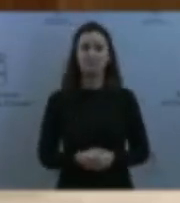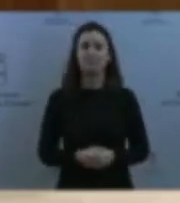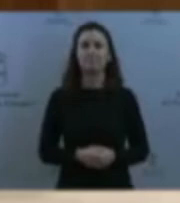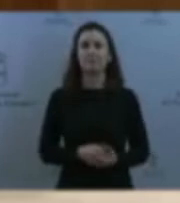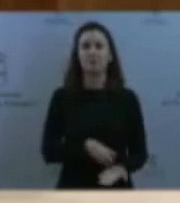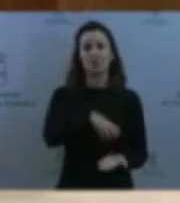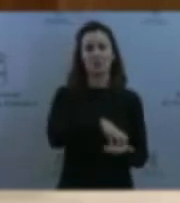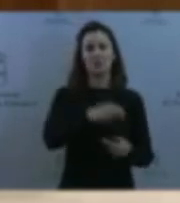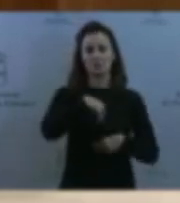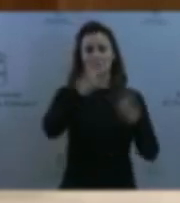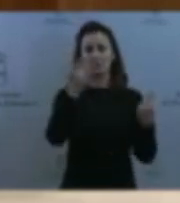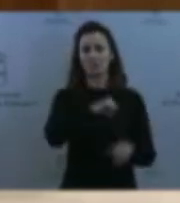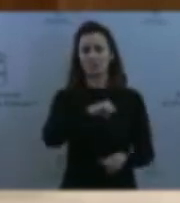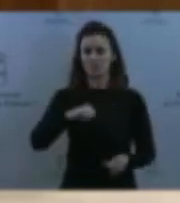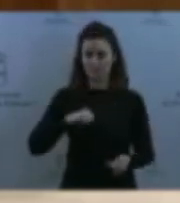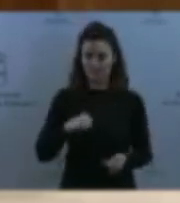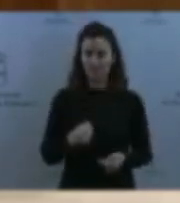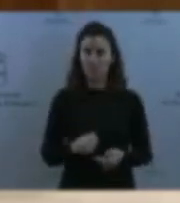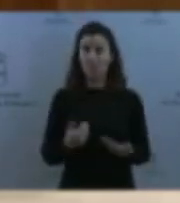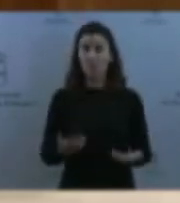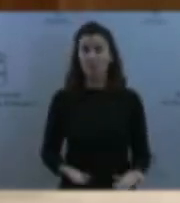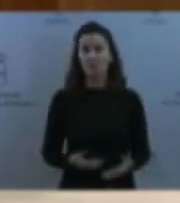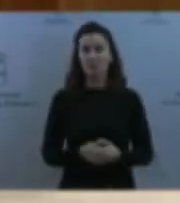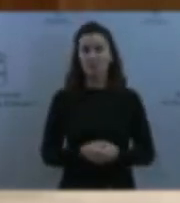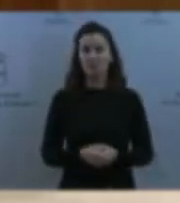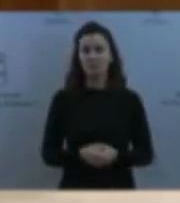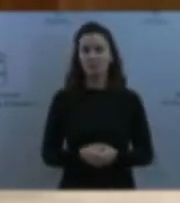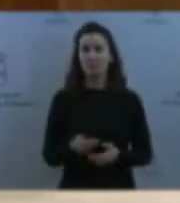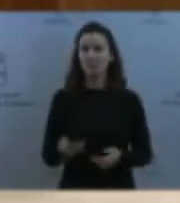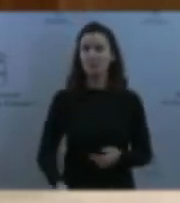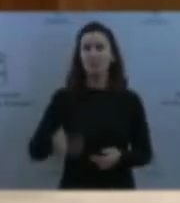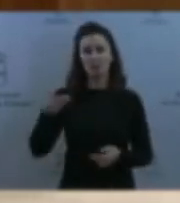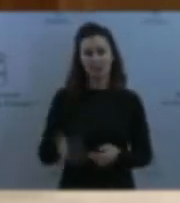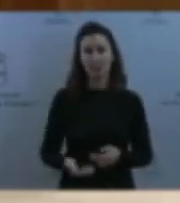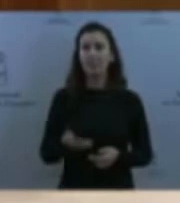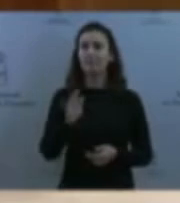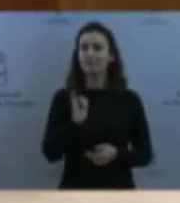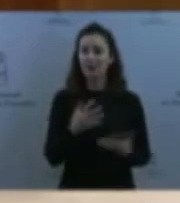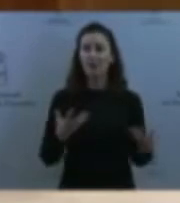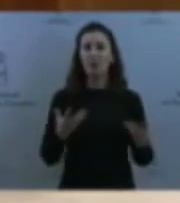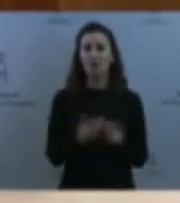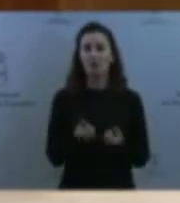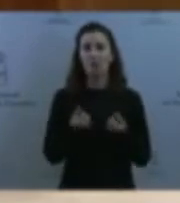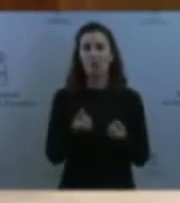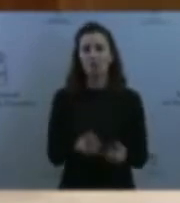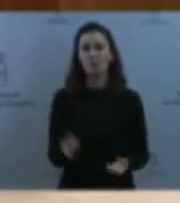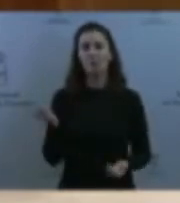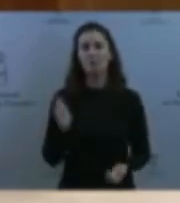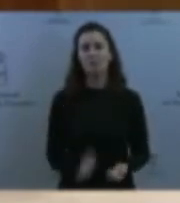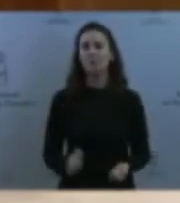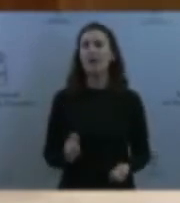también son importantes, sobre todo en que tienen que ver con los ratios de personal. Yo no sé si le parece,